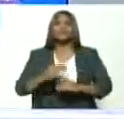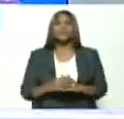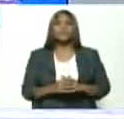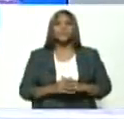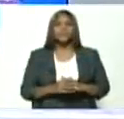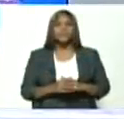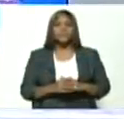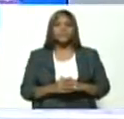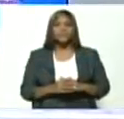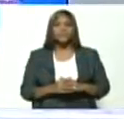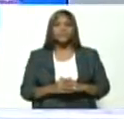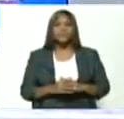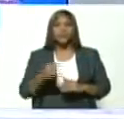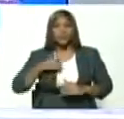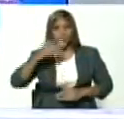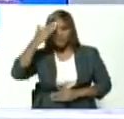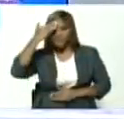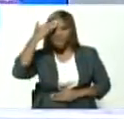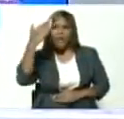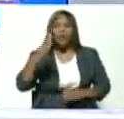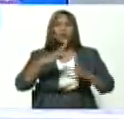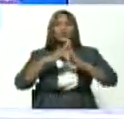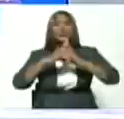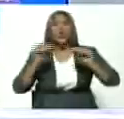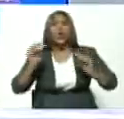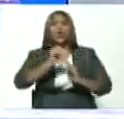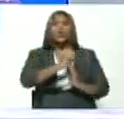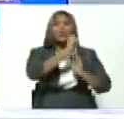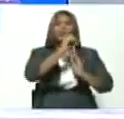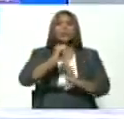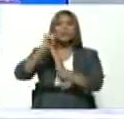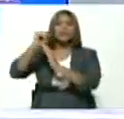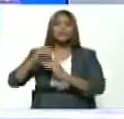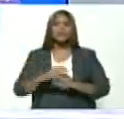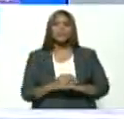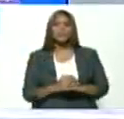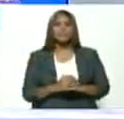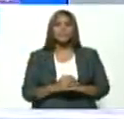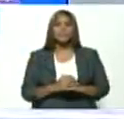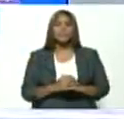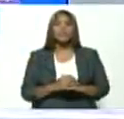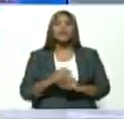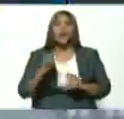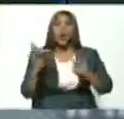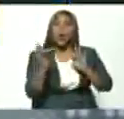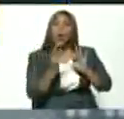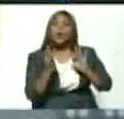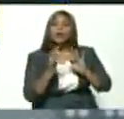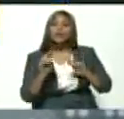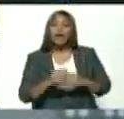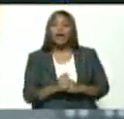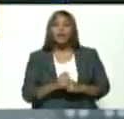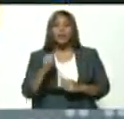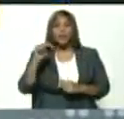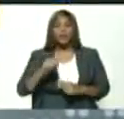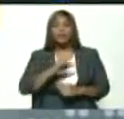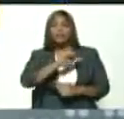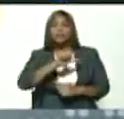Por eso es que saludo a todo el liderazgo que está conectado. Estamos en la semana radical